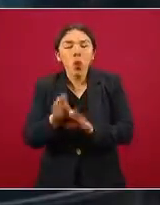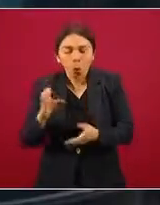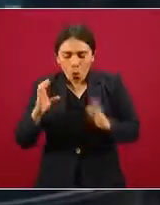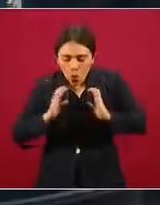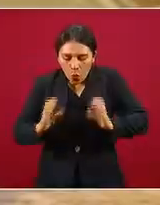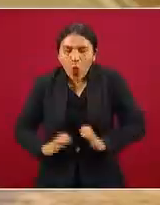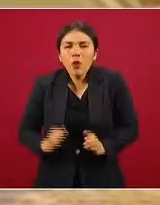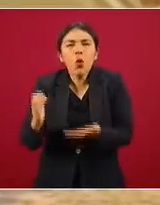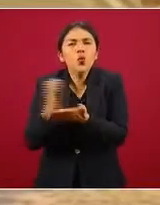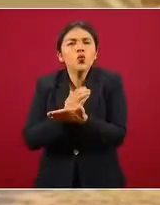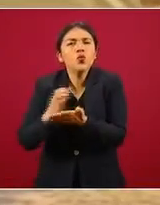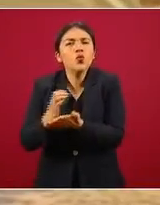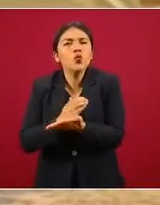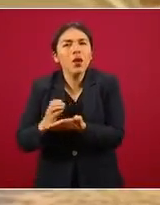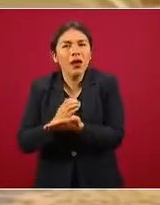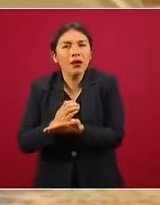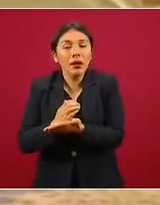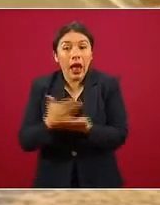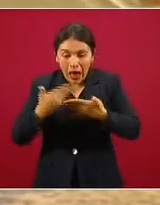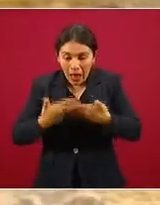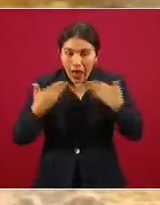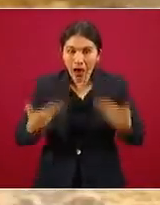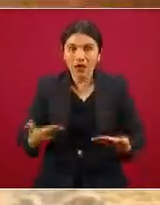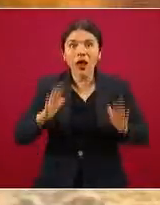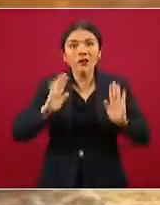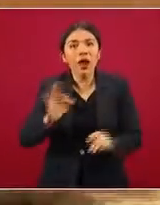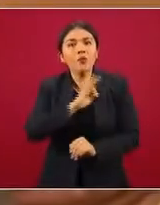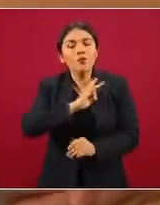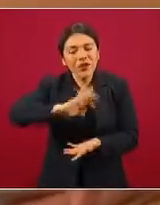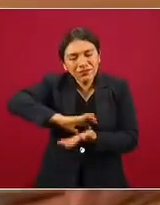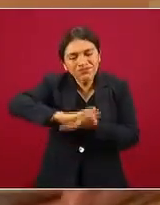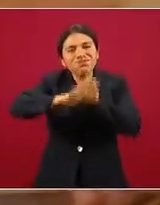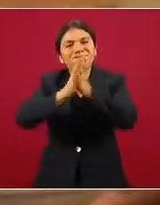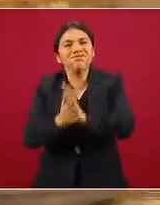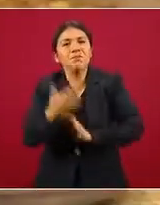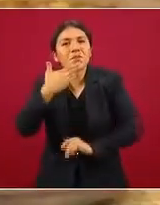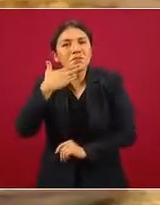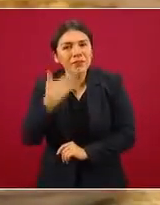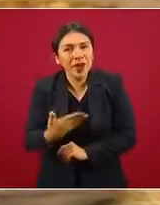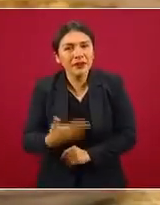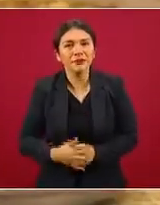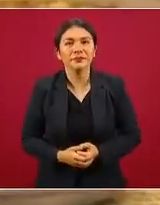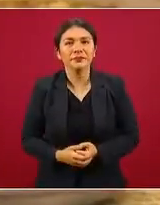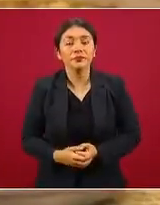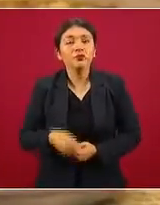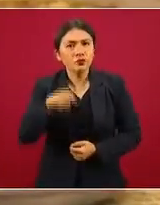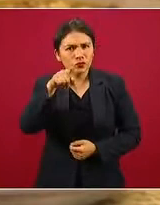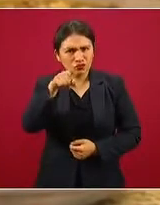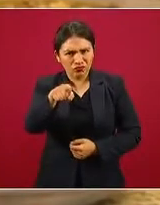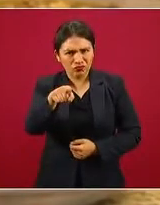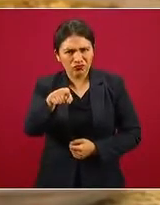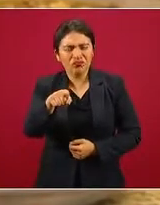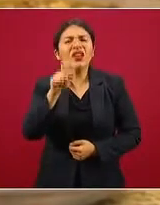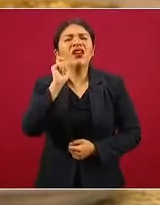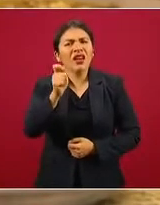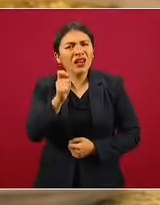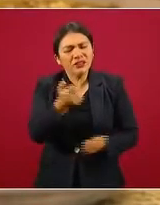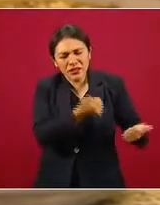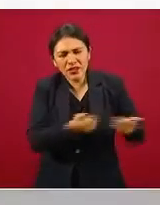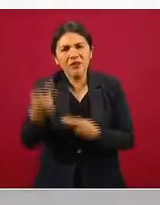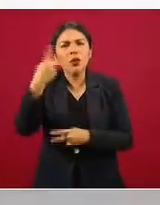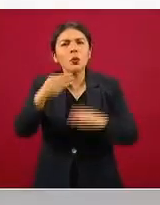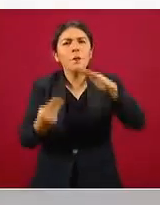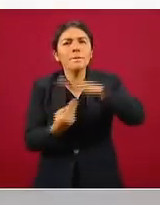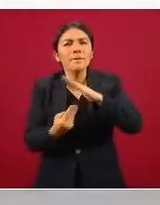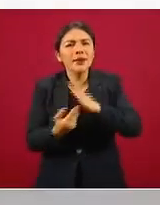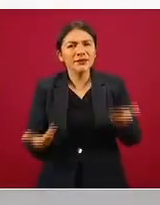cuerpo. Es el momento de la transformación. ¿Y tú, qué llevas a tu mesa?